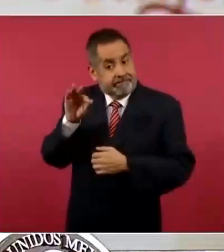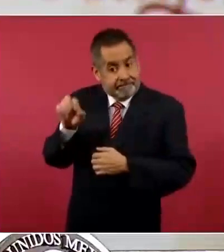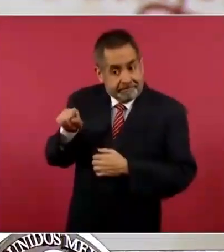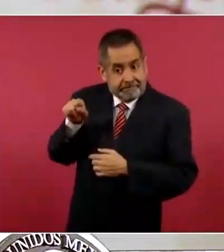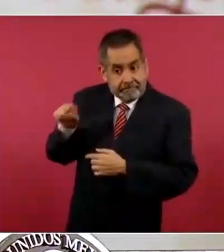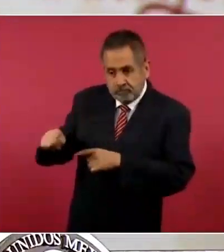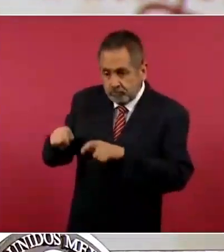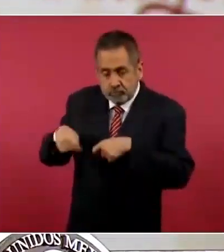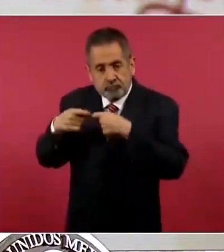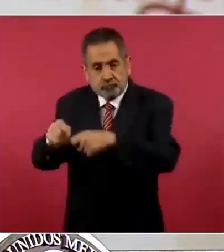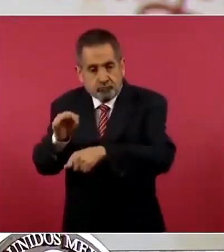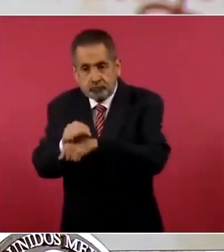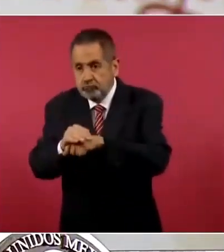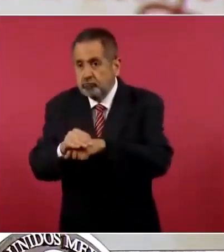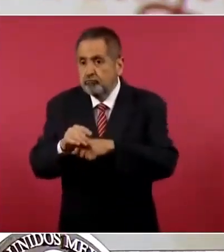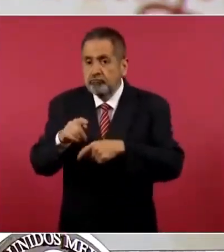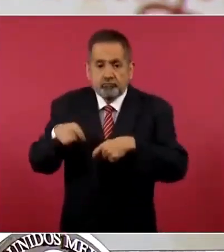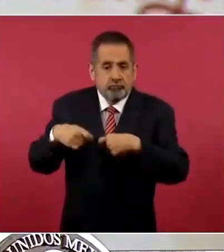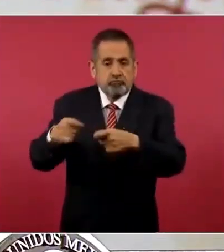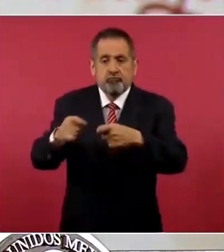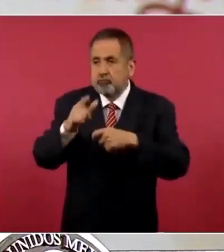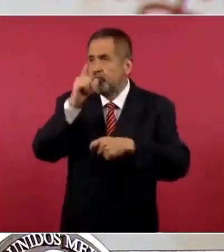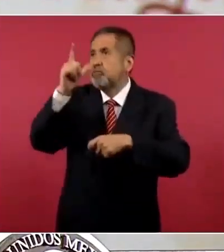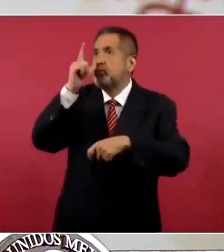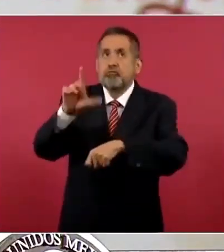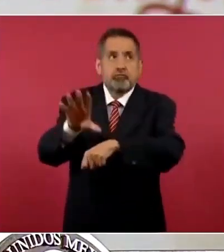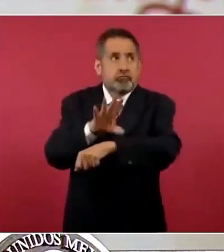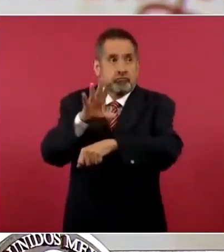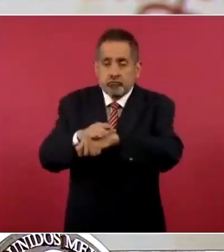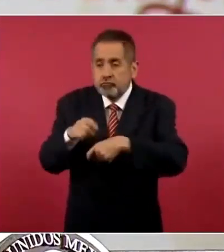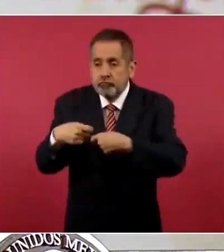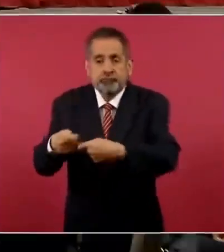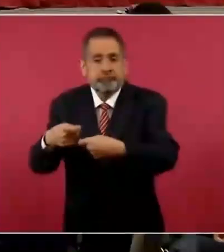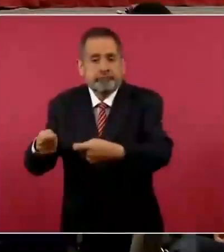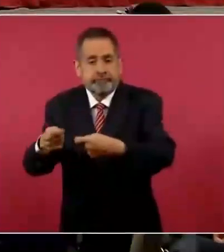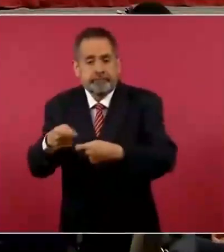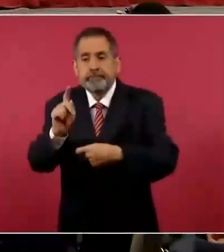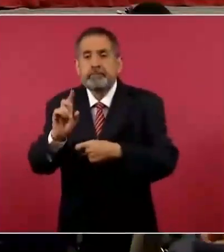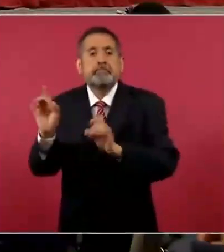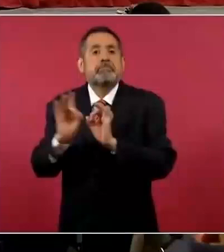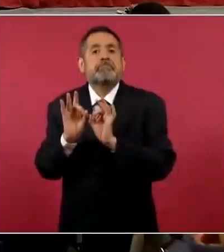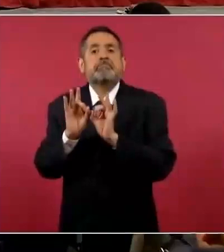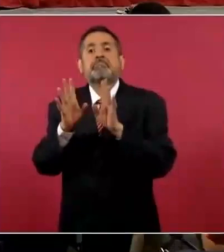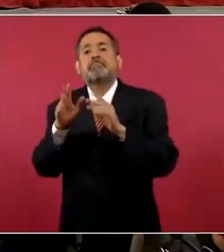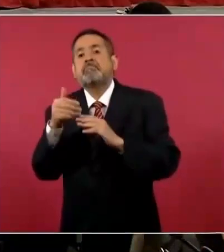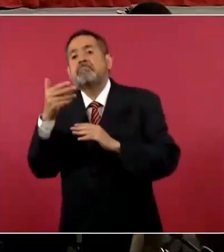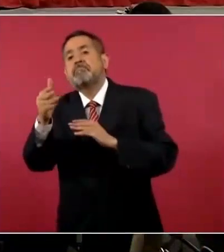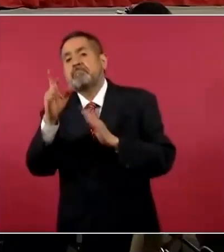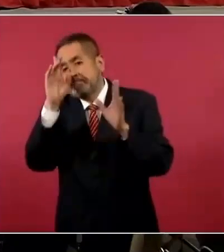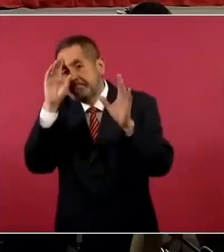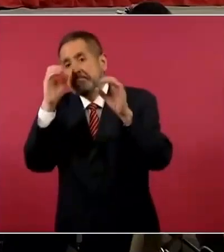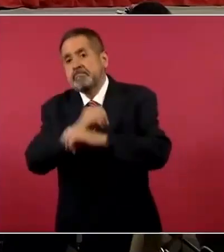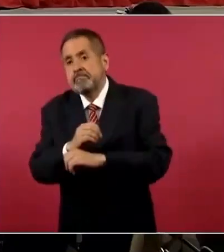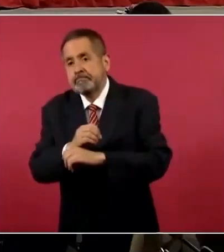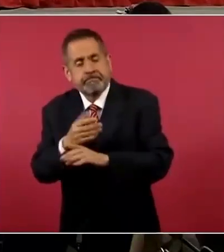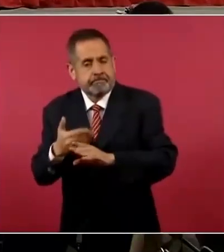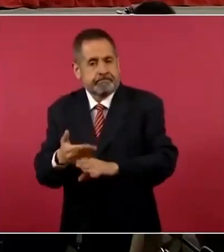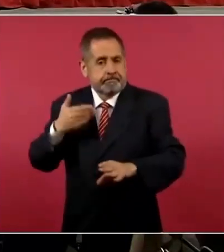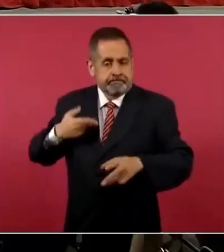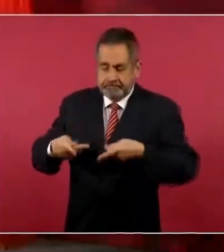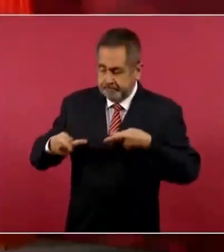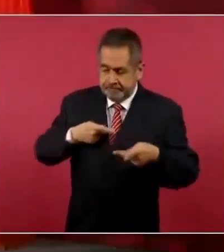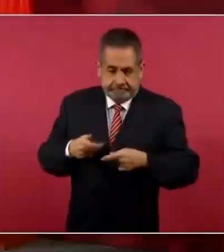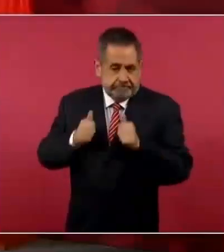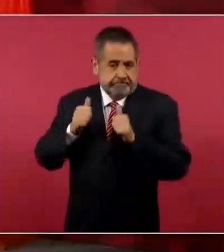sólo garantizar el abastecimiento de energía eléctrica, sino prevenir y atender posibles